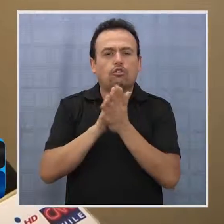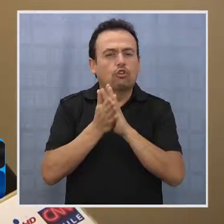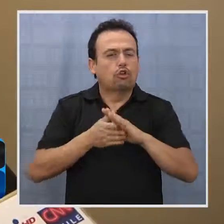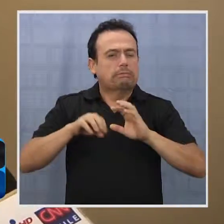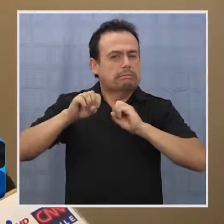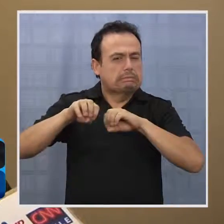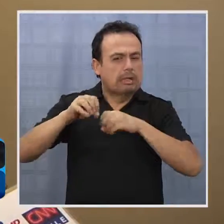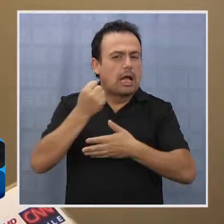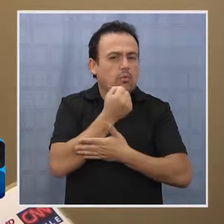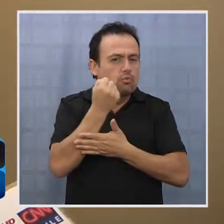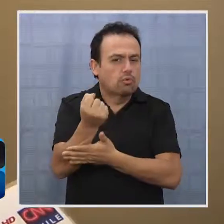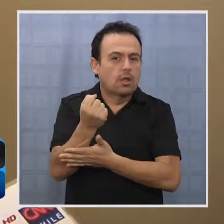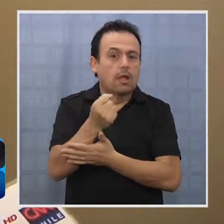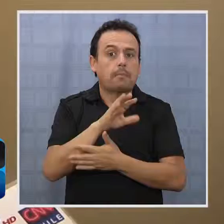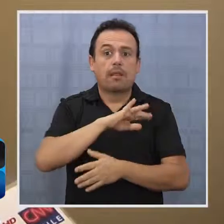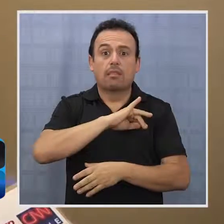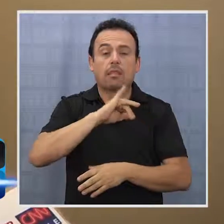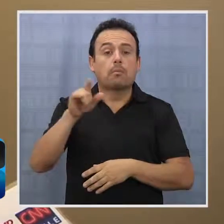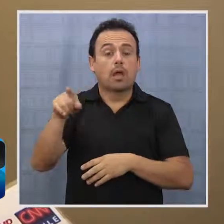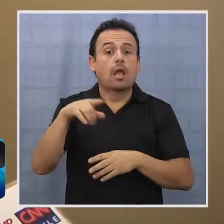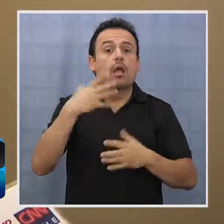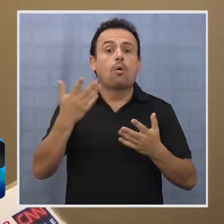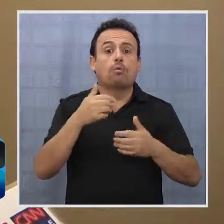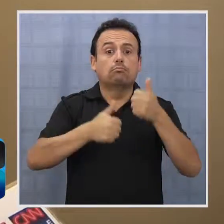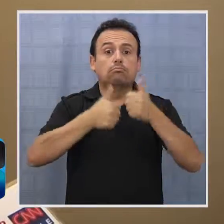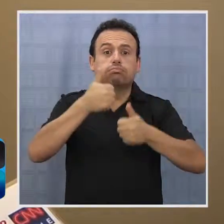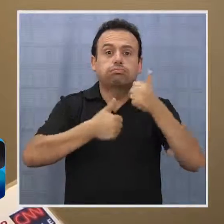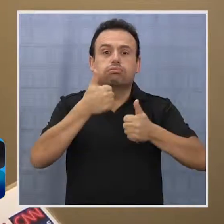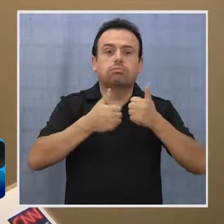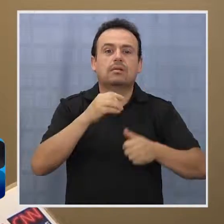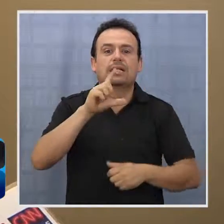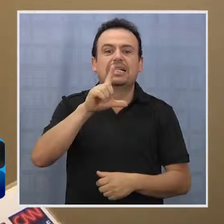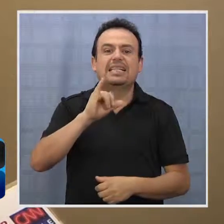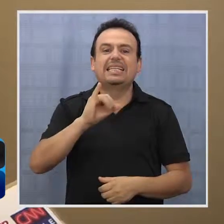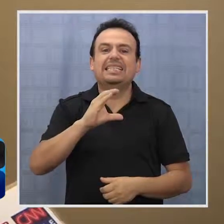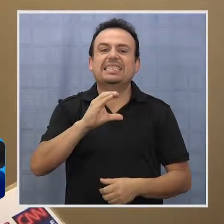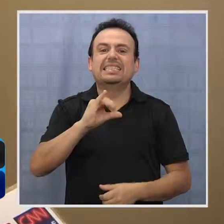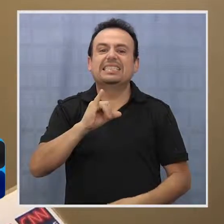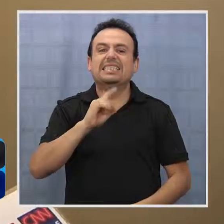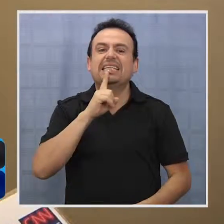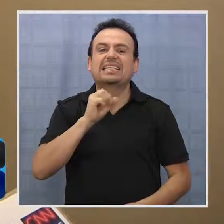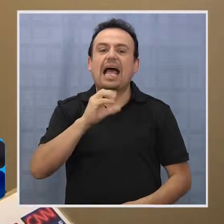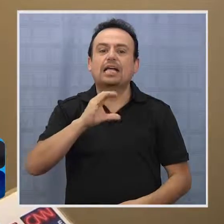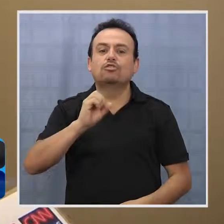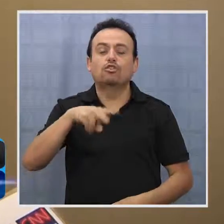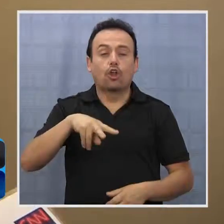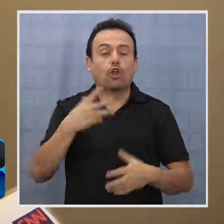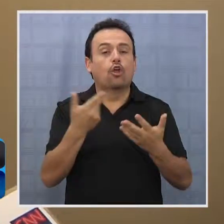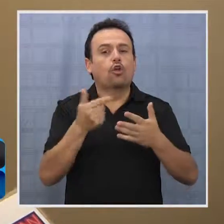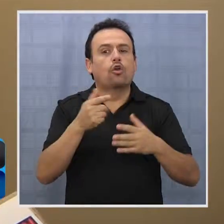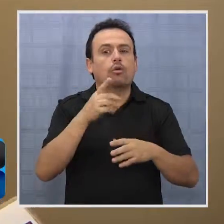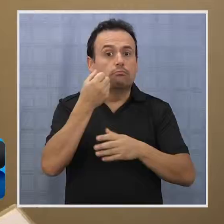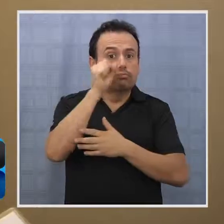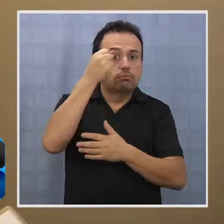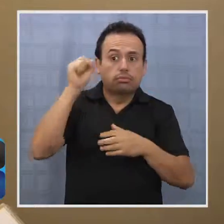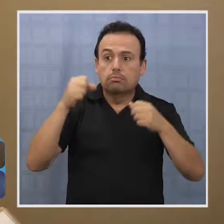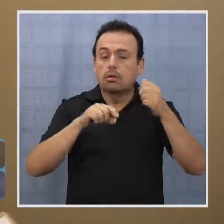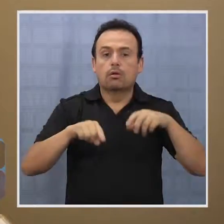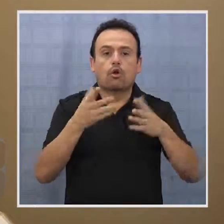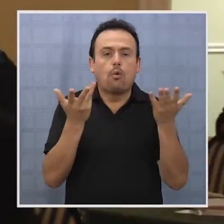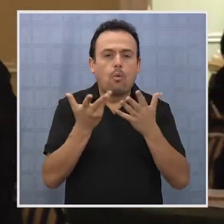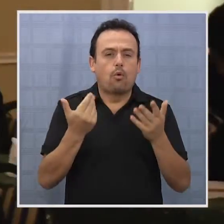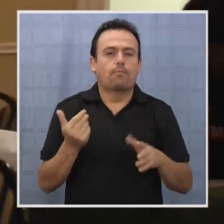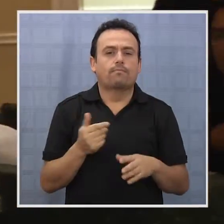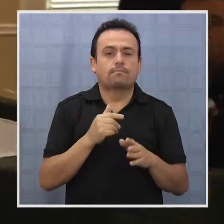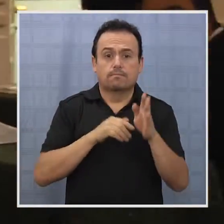cuando se haga la fase de licitación, poder incorporar el concepto de eficiencia energética. Fíjate que el segundo pilar de la estrategia, o el